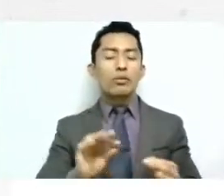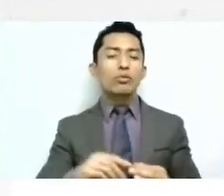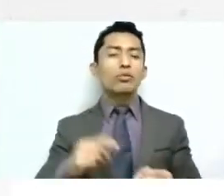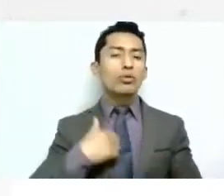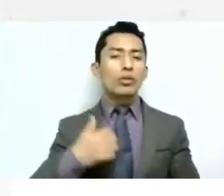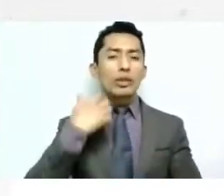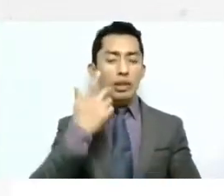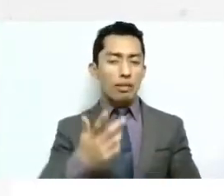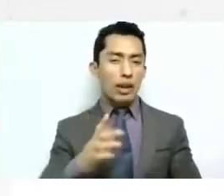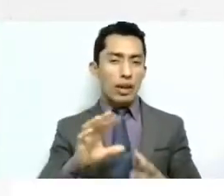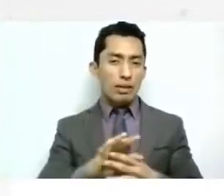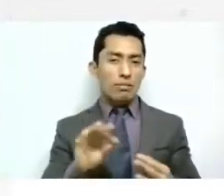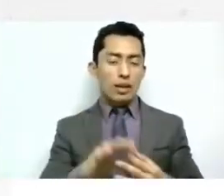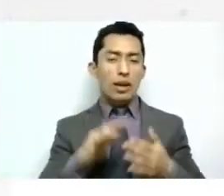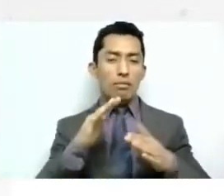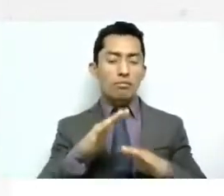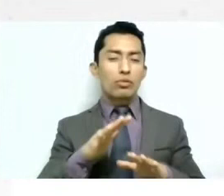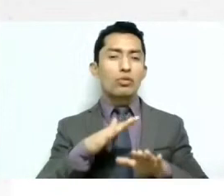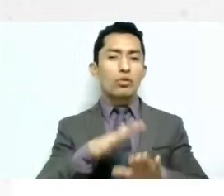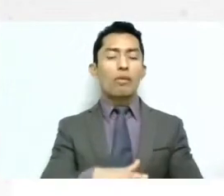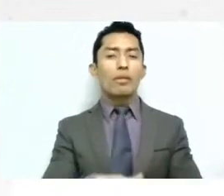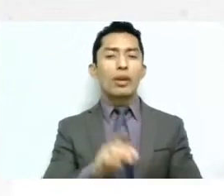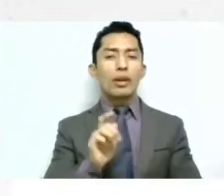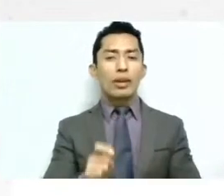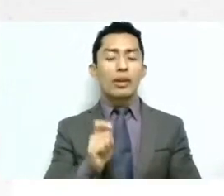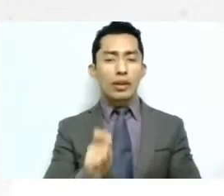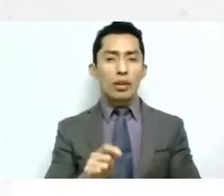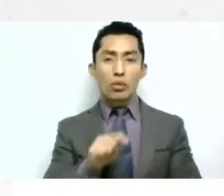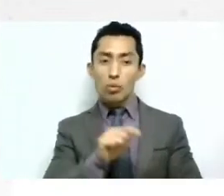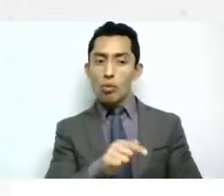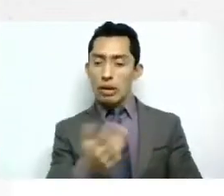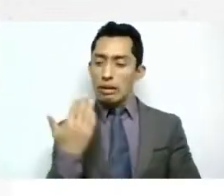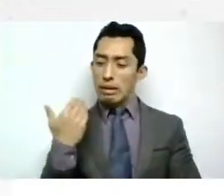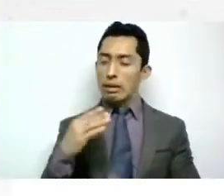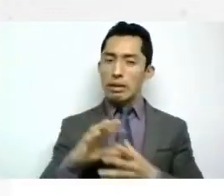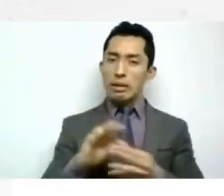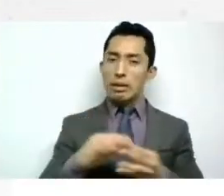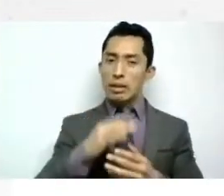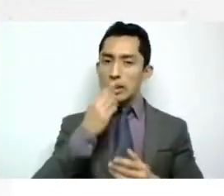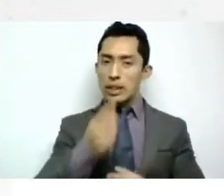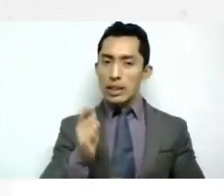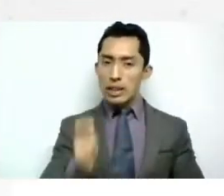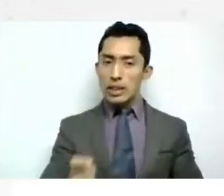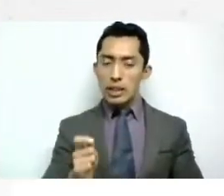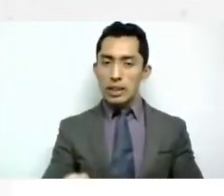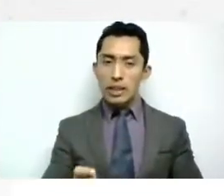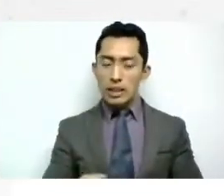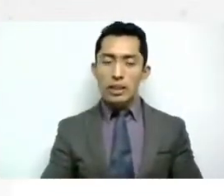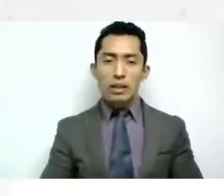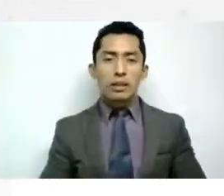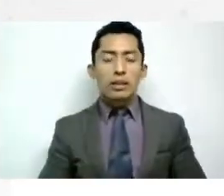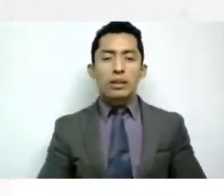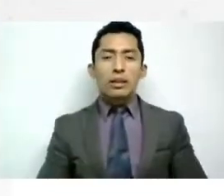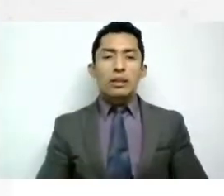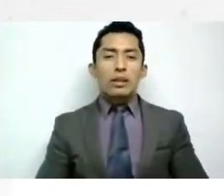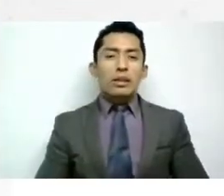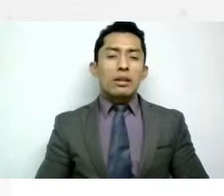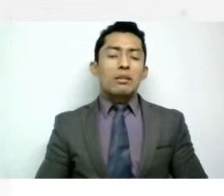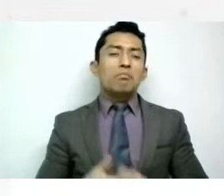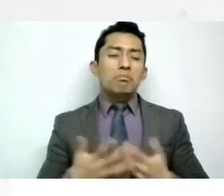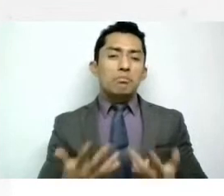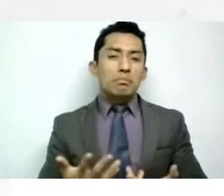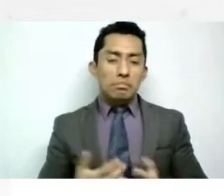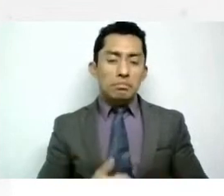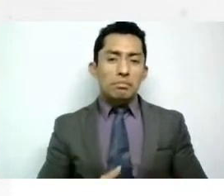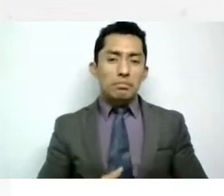par de cosas en relación con algo que dijiste está bueno y esto ya es una posición digamos como